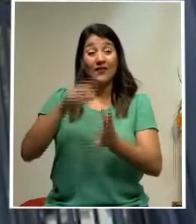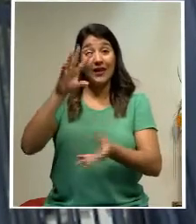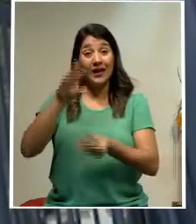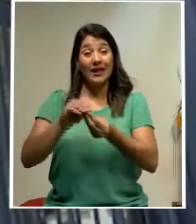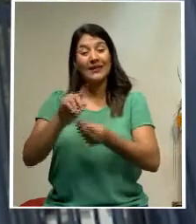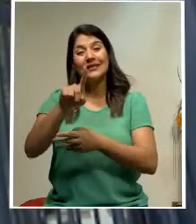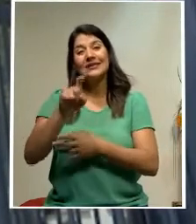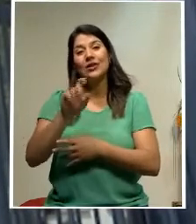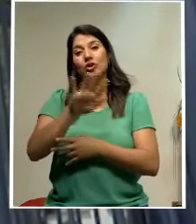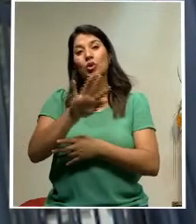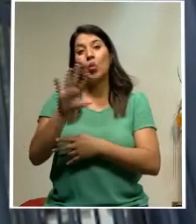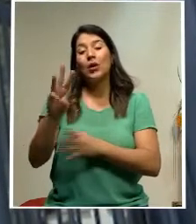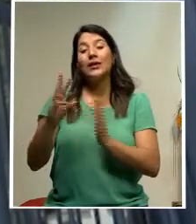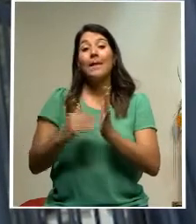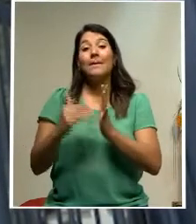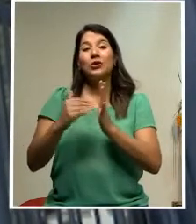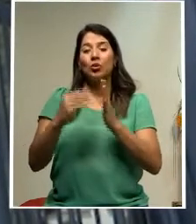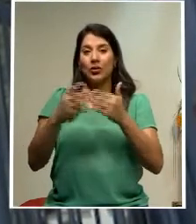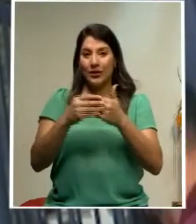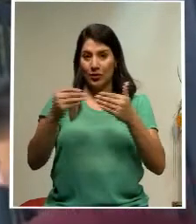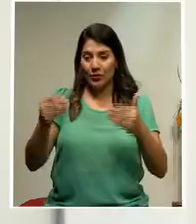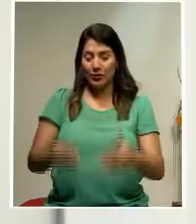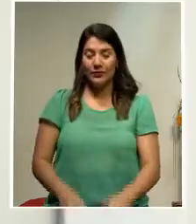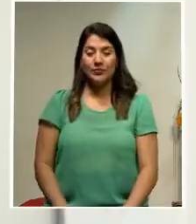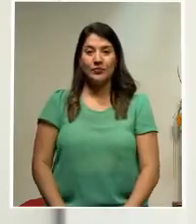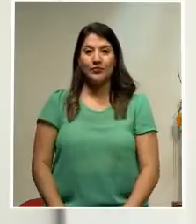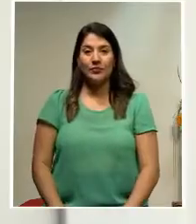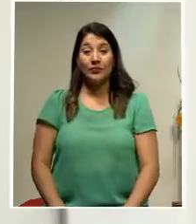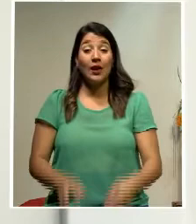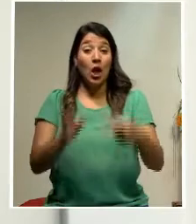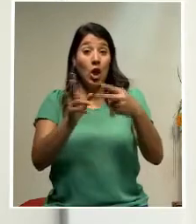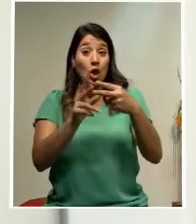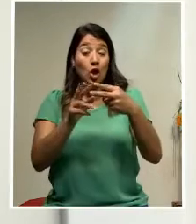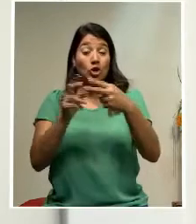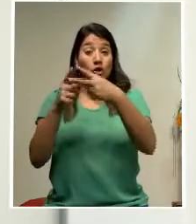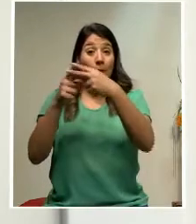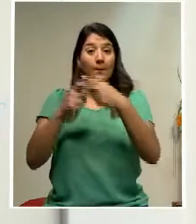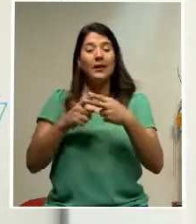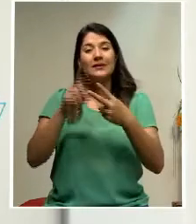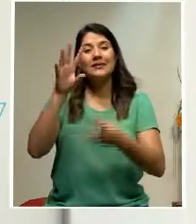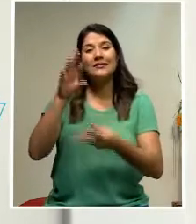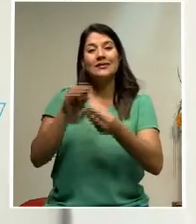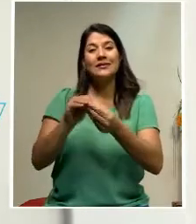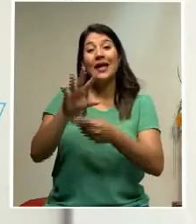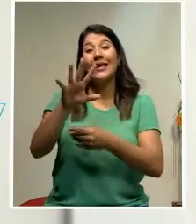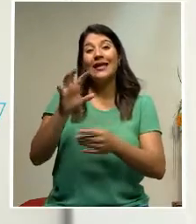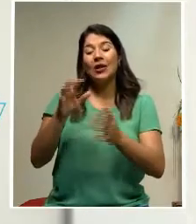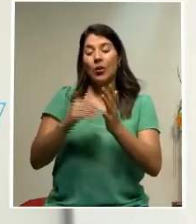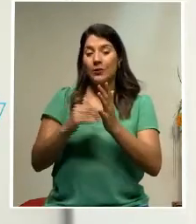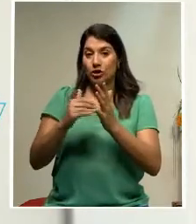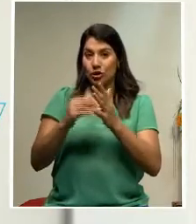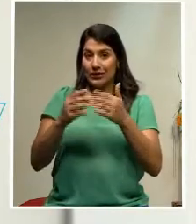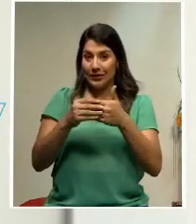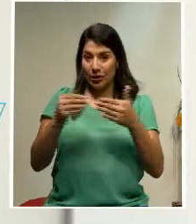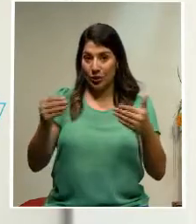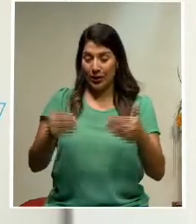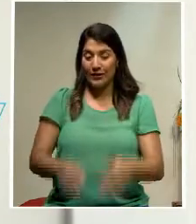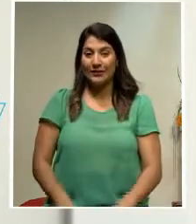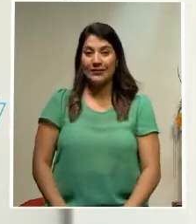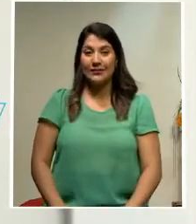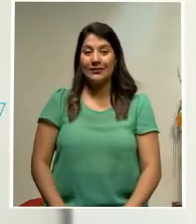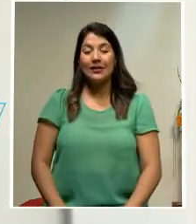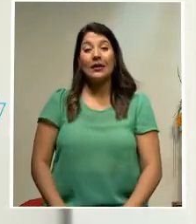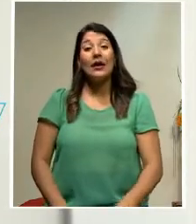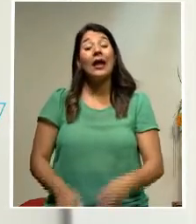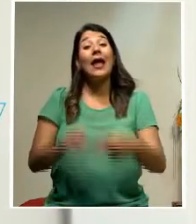156 millones de dólares en total. Estos dos créditos suman 500 millones de dólares. Esto